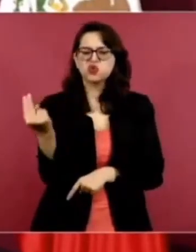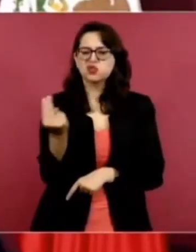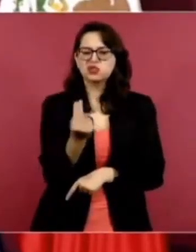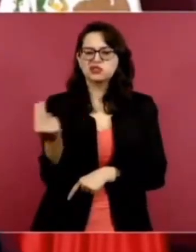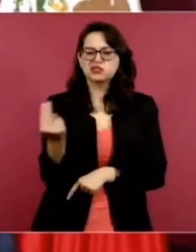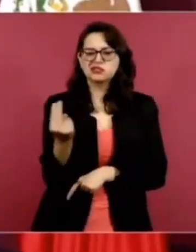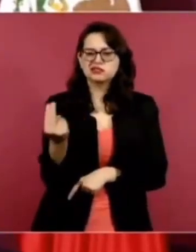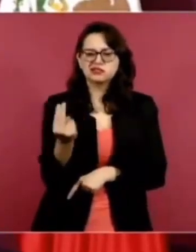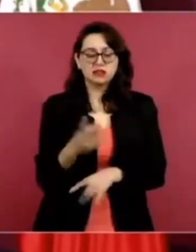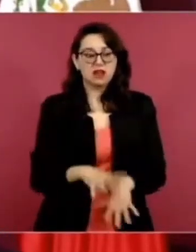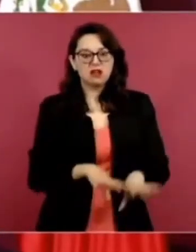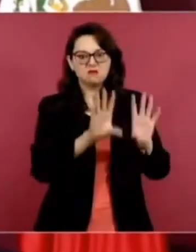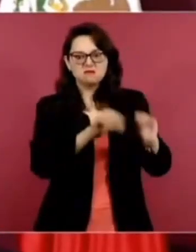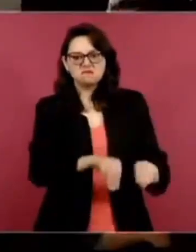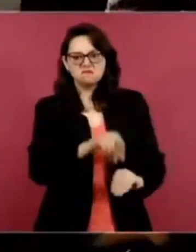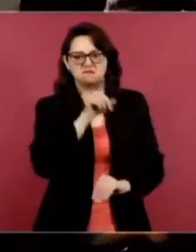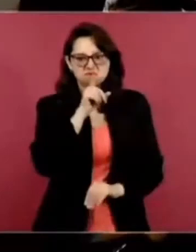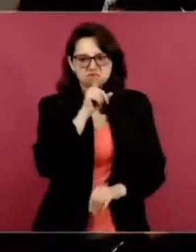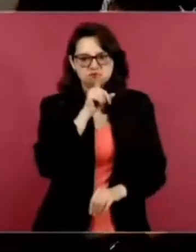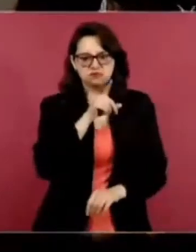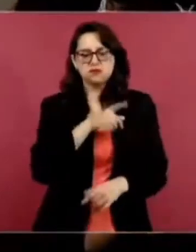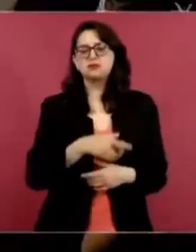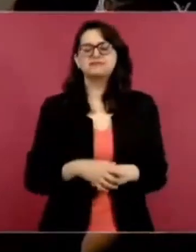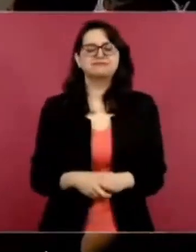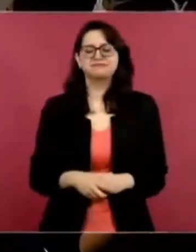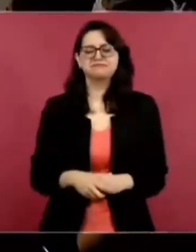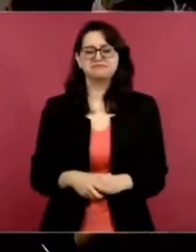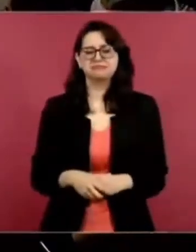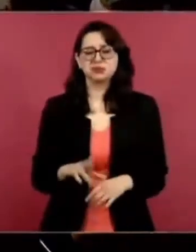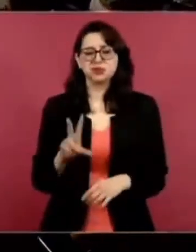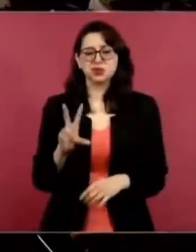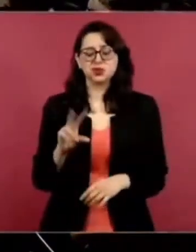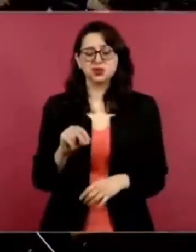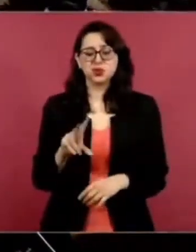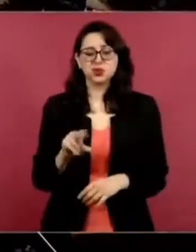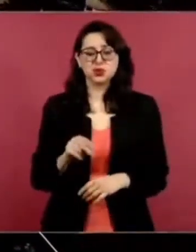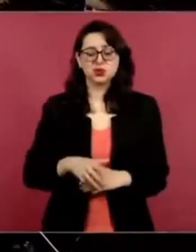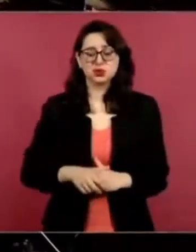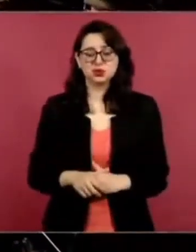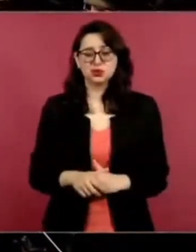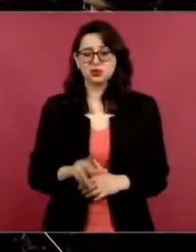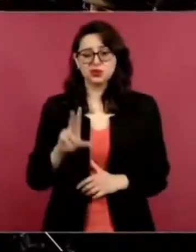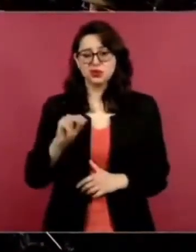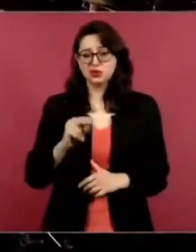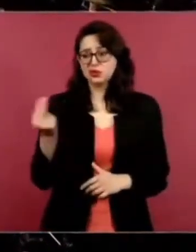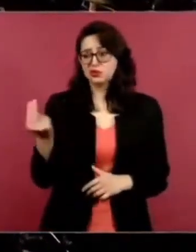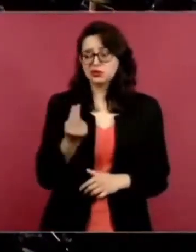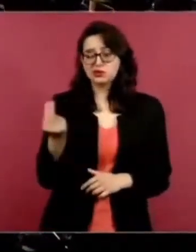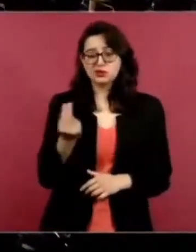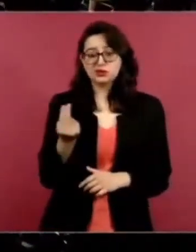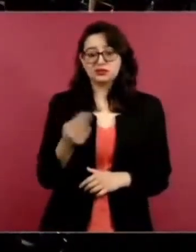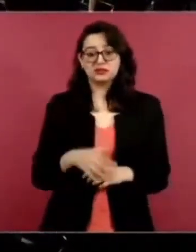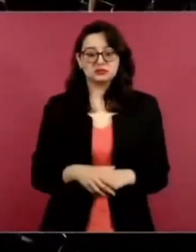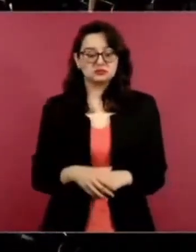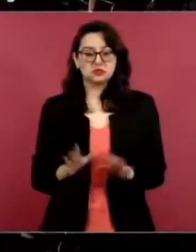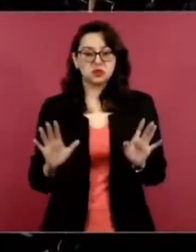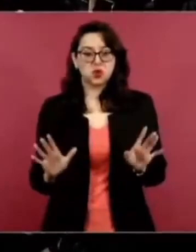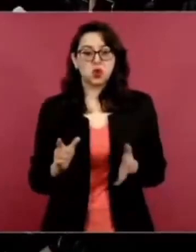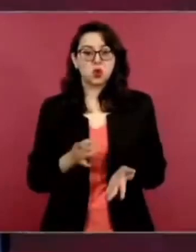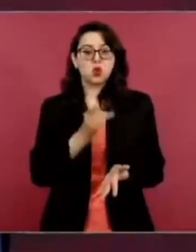Censurarlos. No, afortunadamente existe este medio.